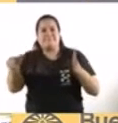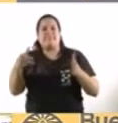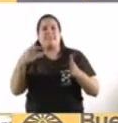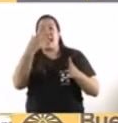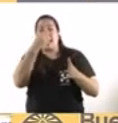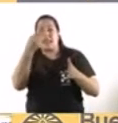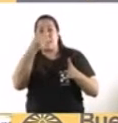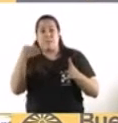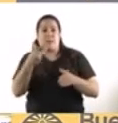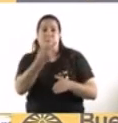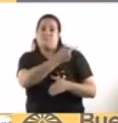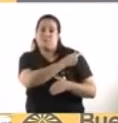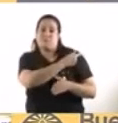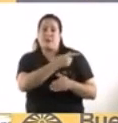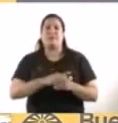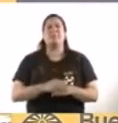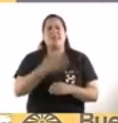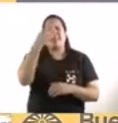próximos días.